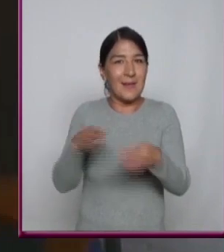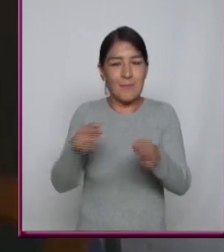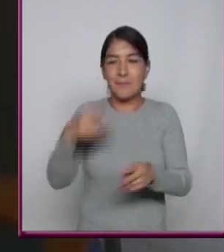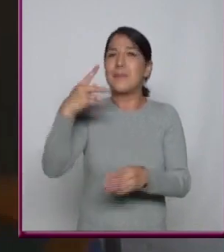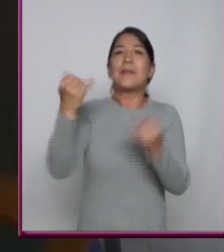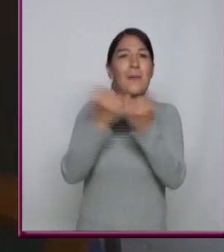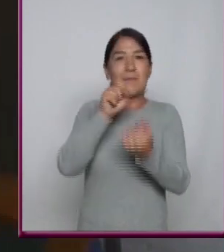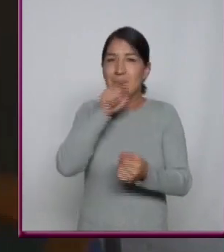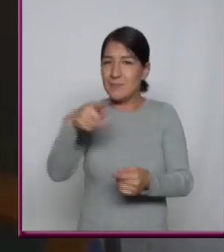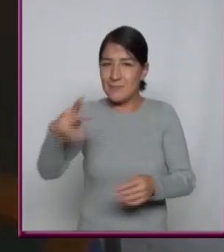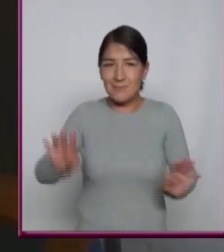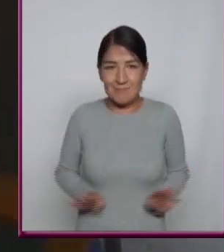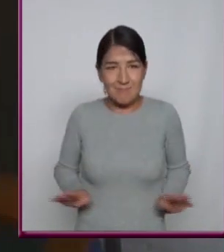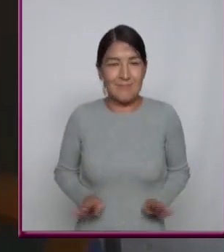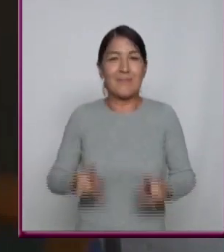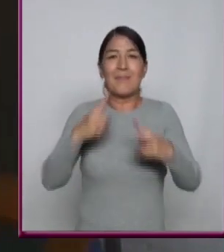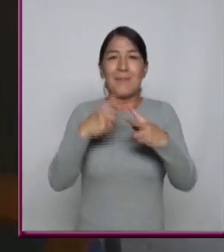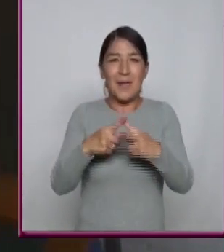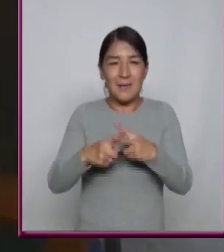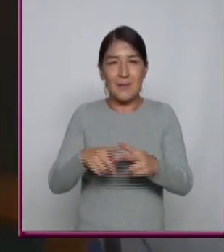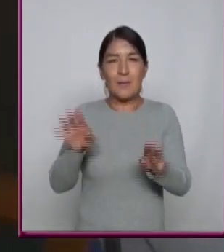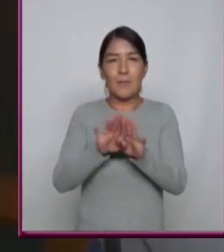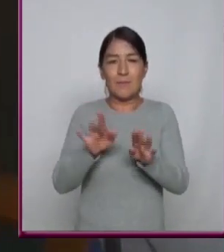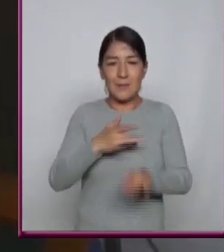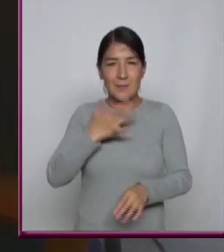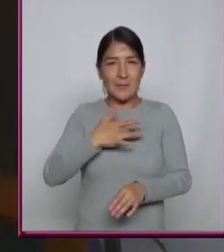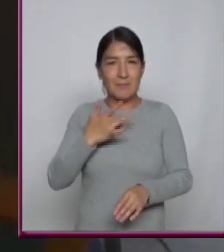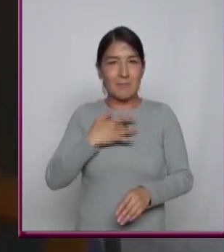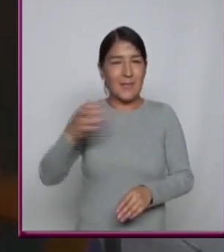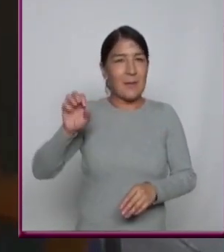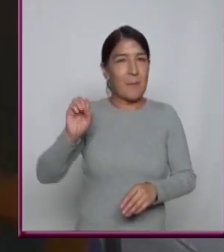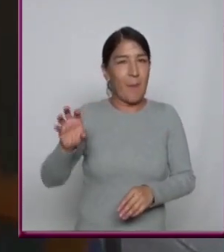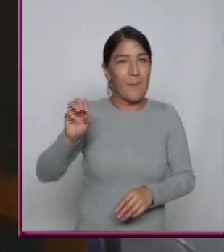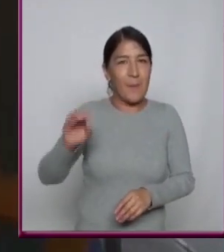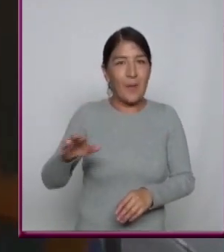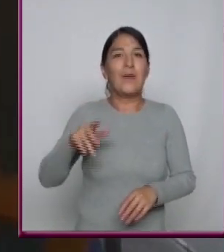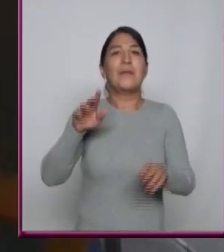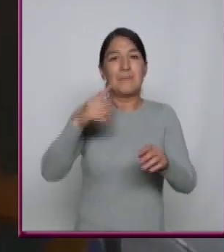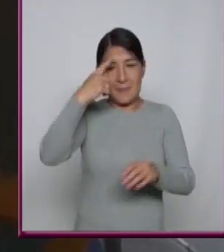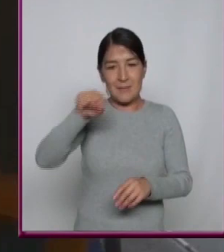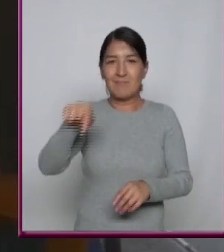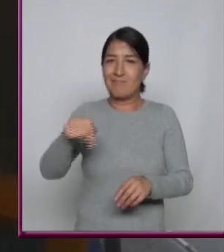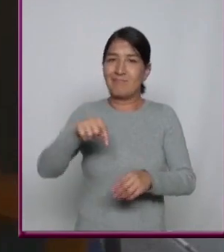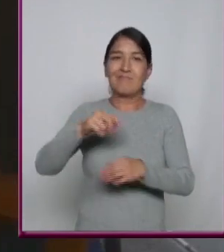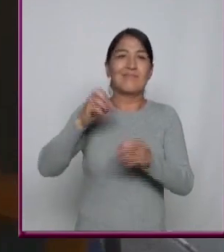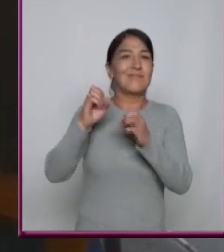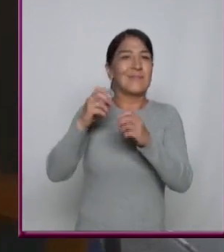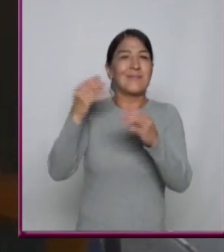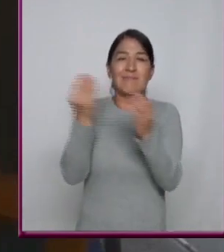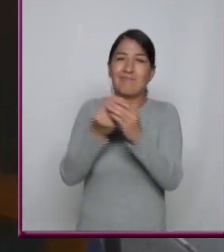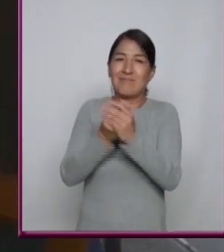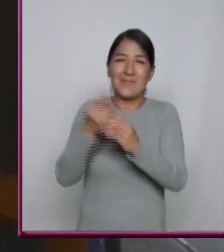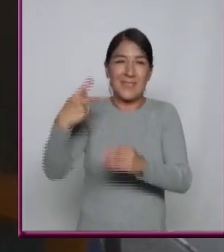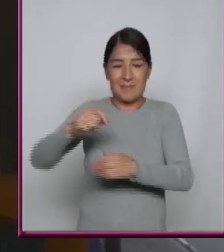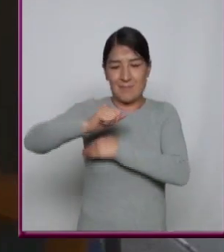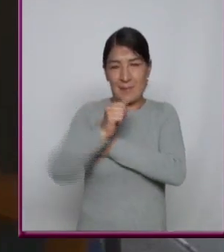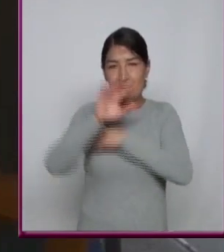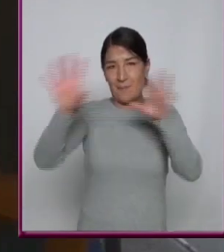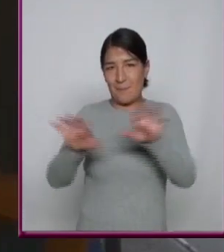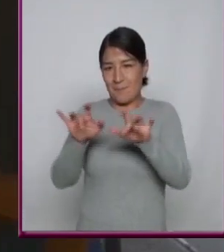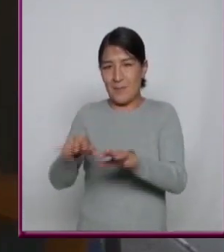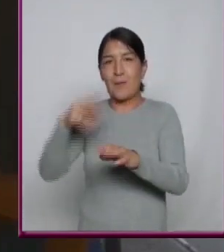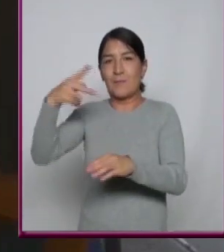matemáticas De las ondas Para guardarlas De distintas maneras En la computadora